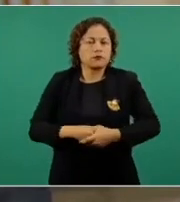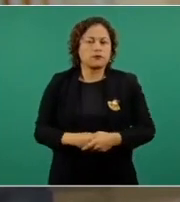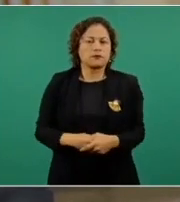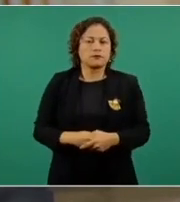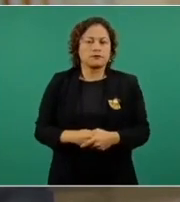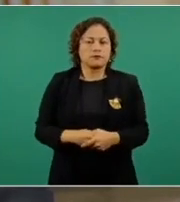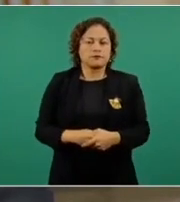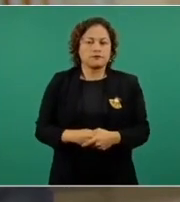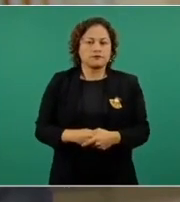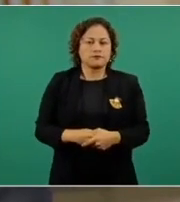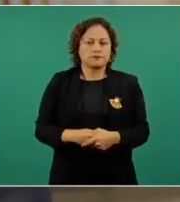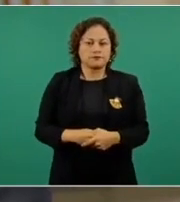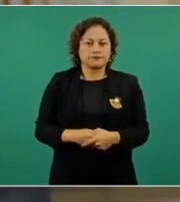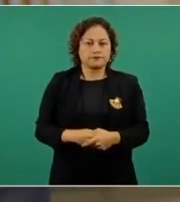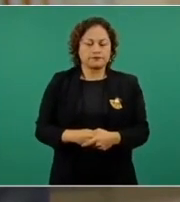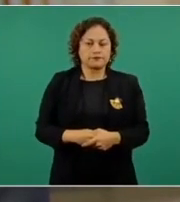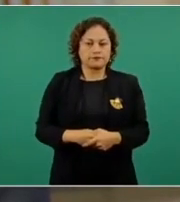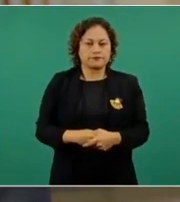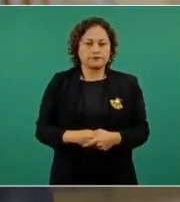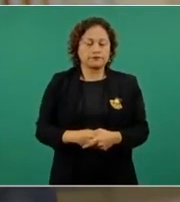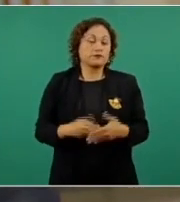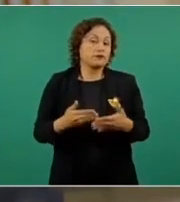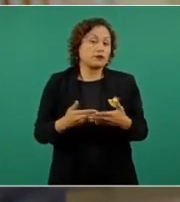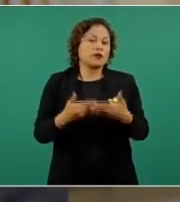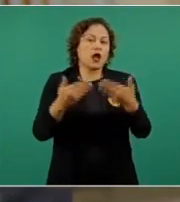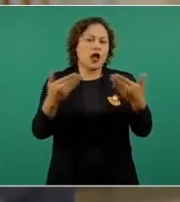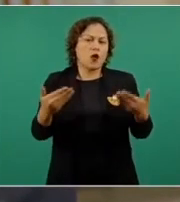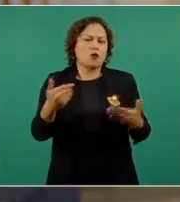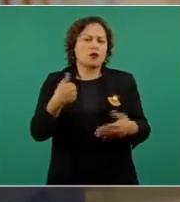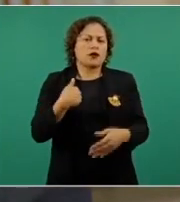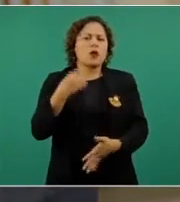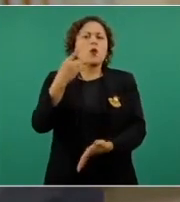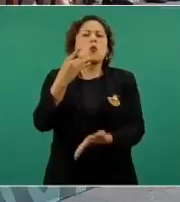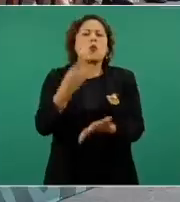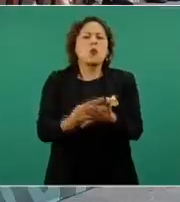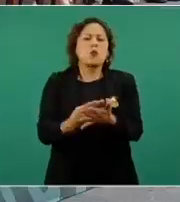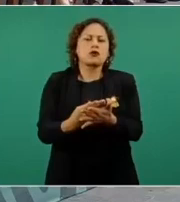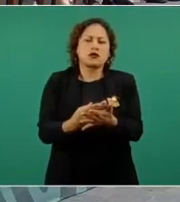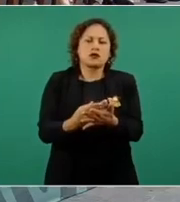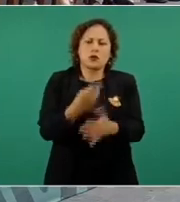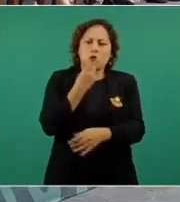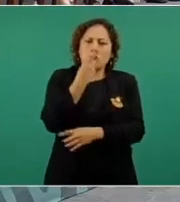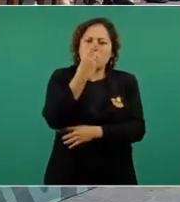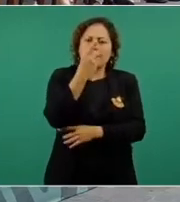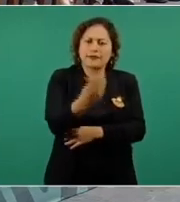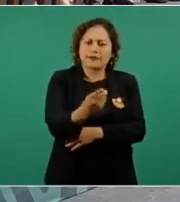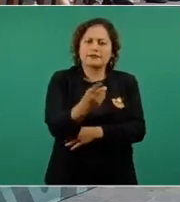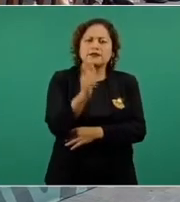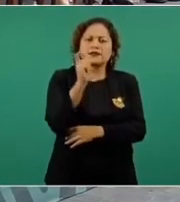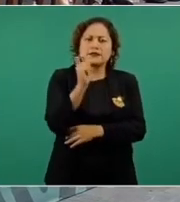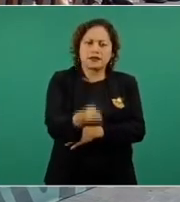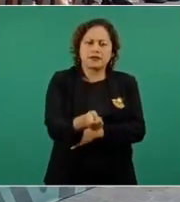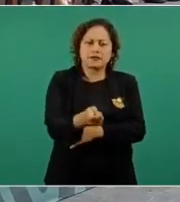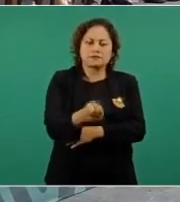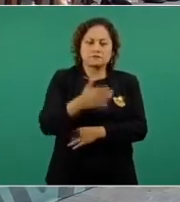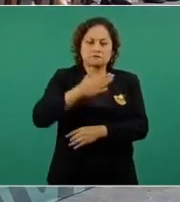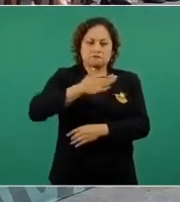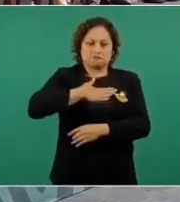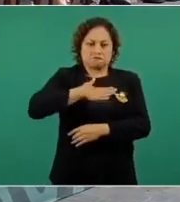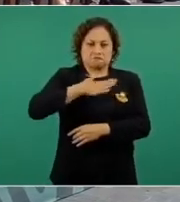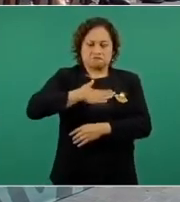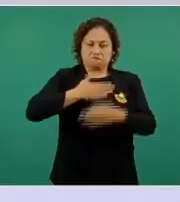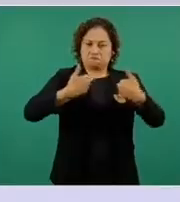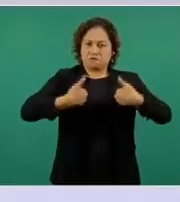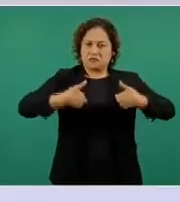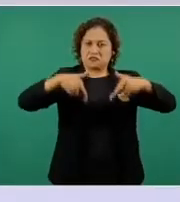Ahora, sólo agrego que el gobierno que represento llama